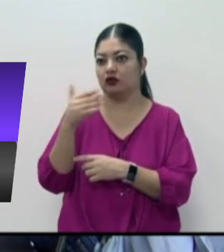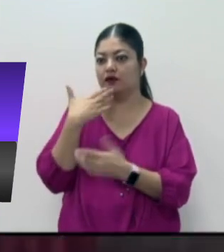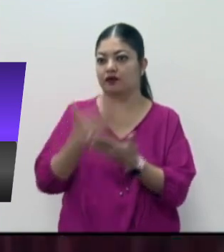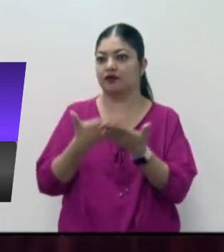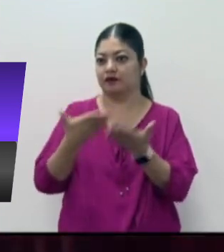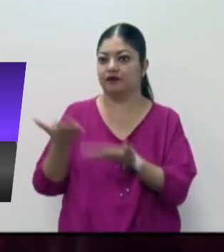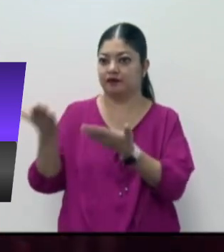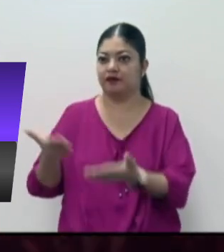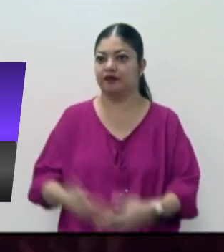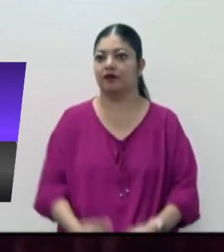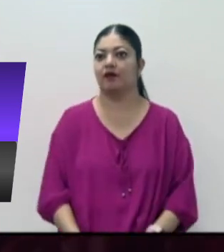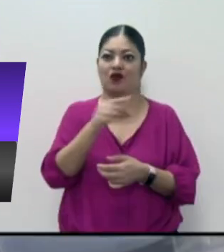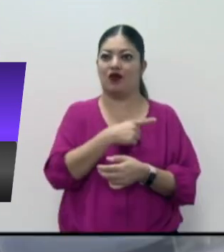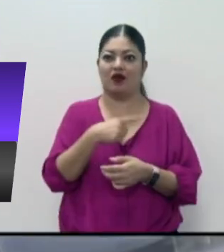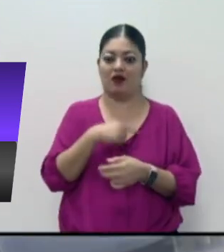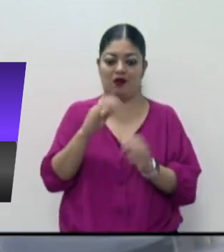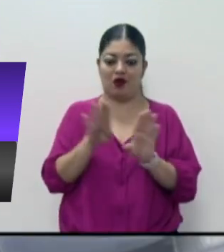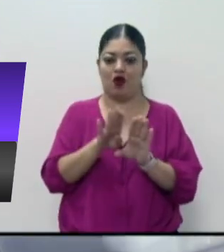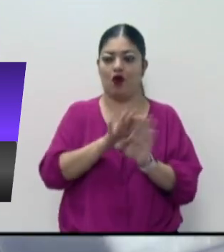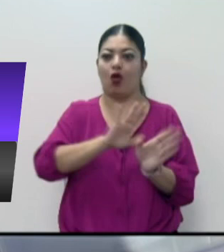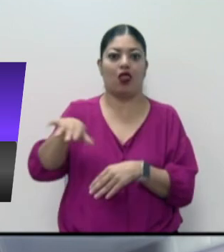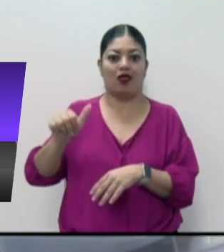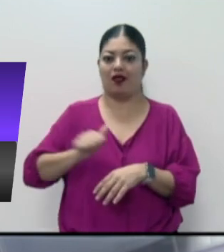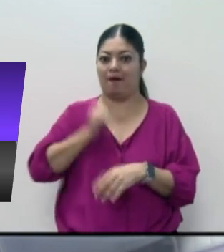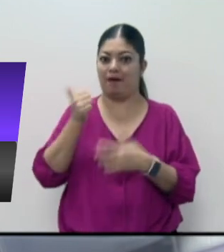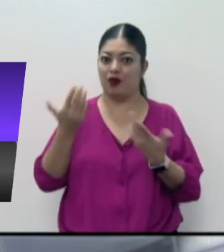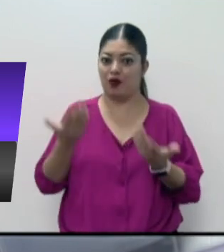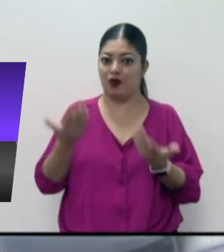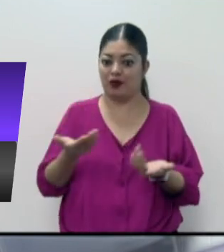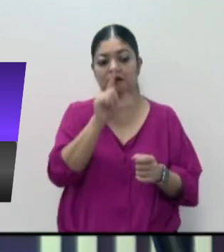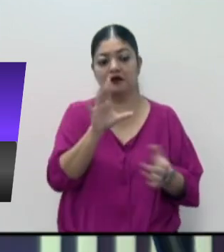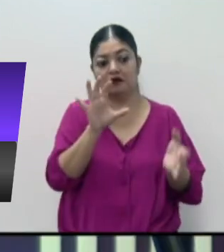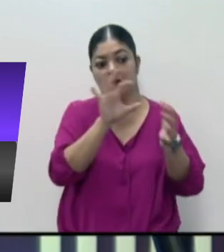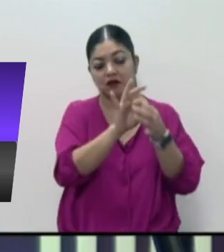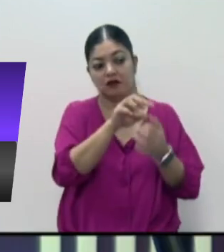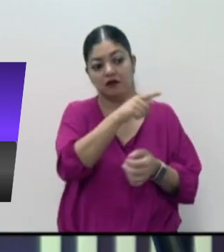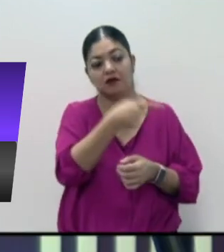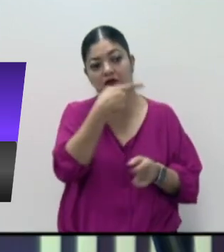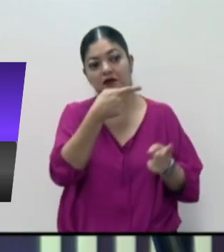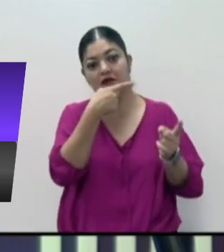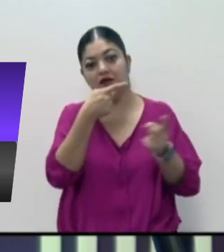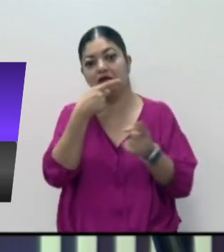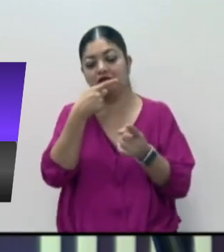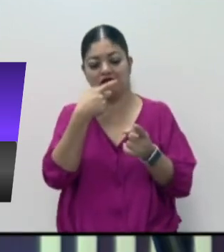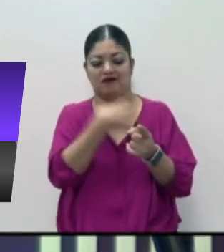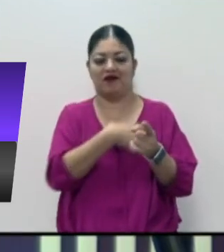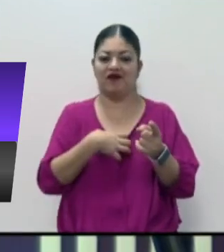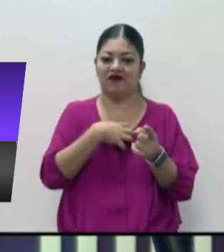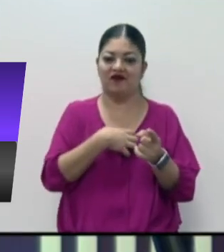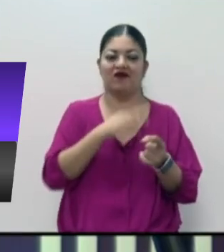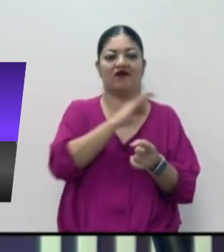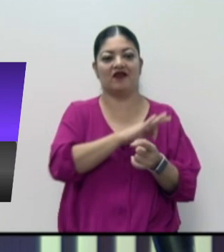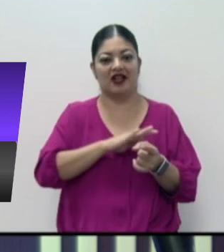Supremo Tribunal de Justicia de Jalisco. Clemente Castañeda, senador del Congreso de la Unión. Enrique Ibarra Pedrosa, secretario general del